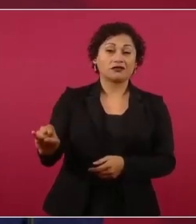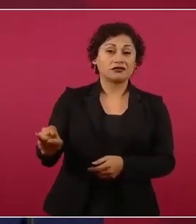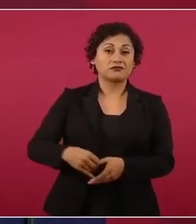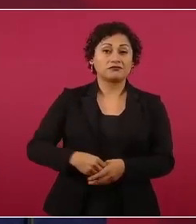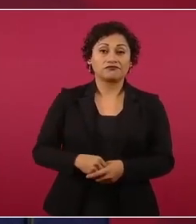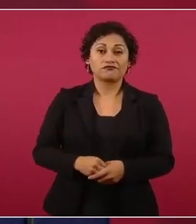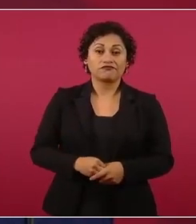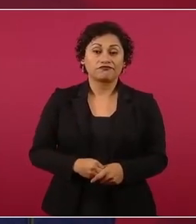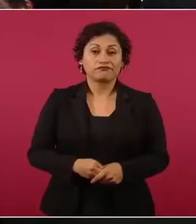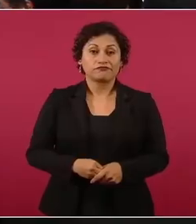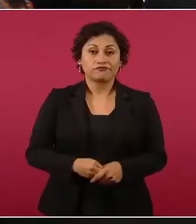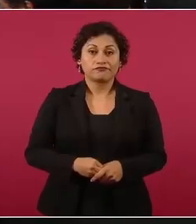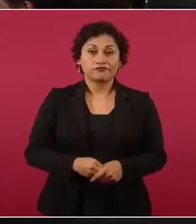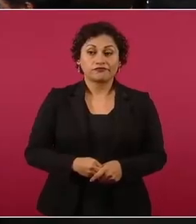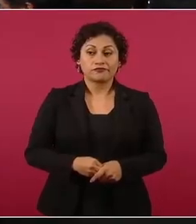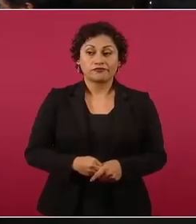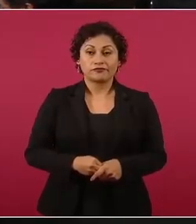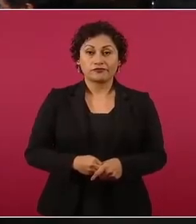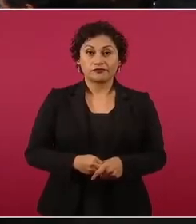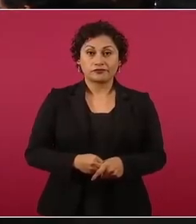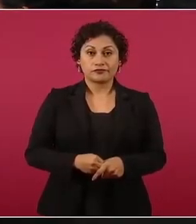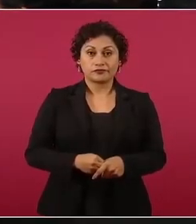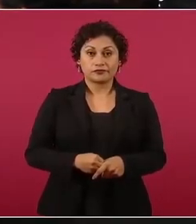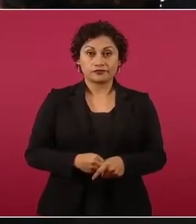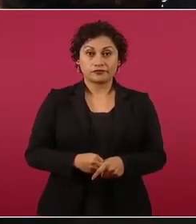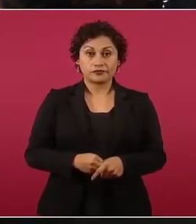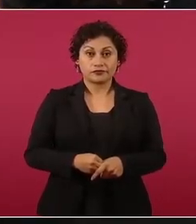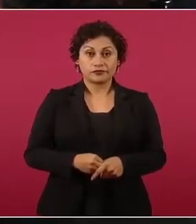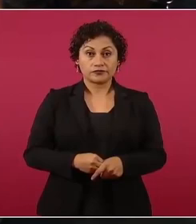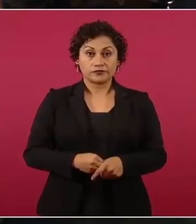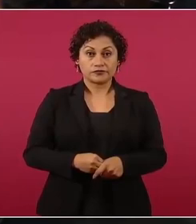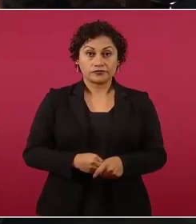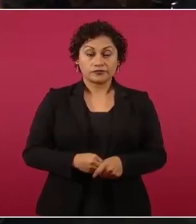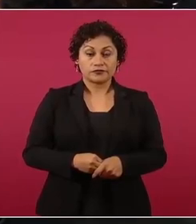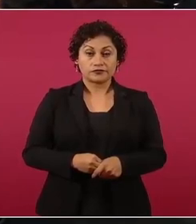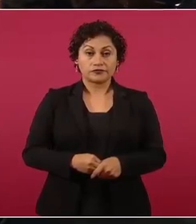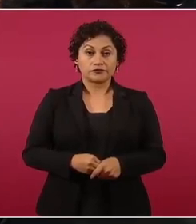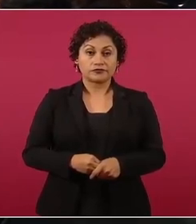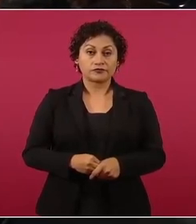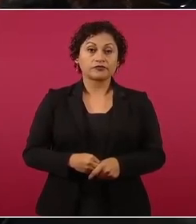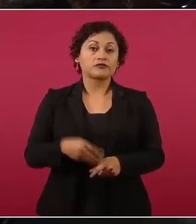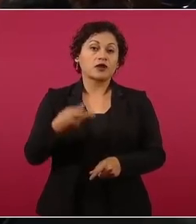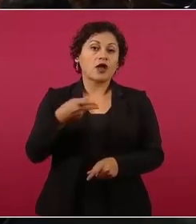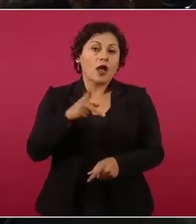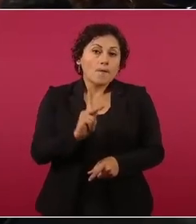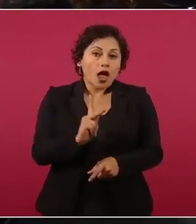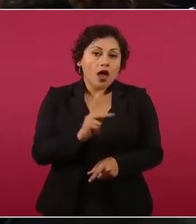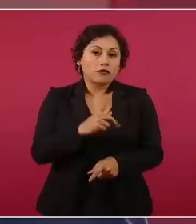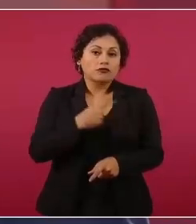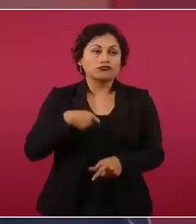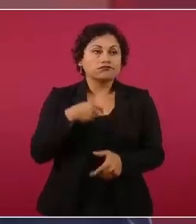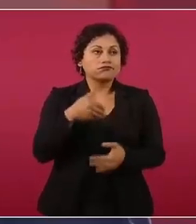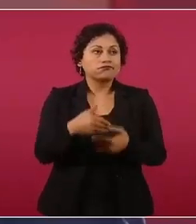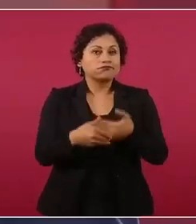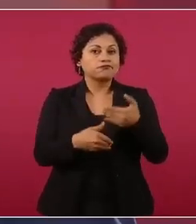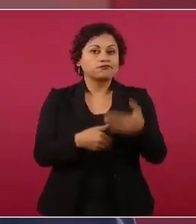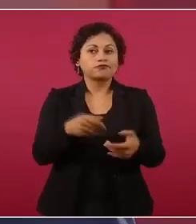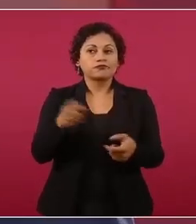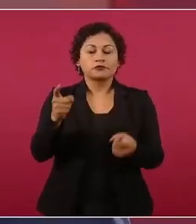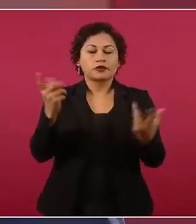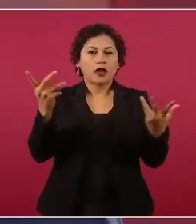ofuscados nuestros